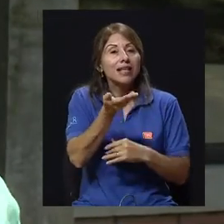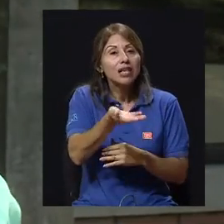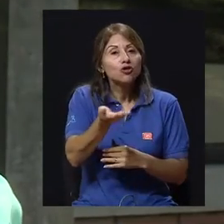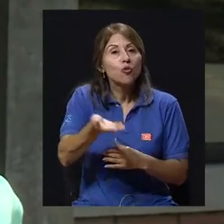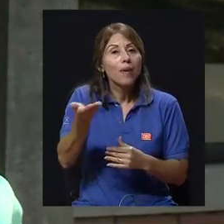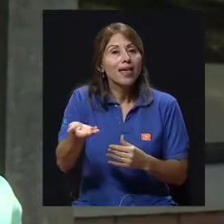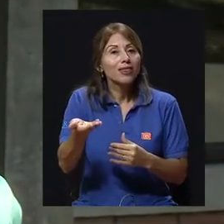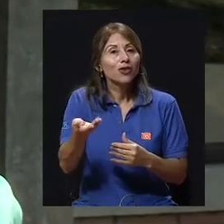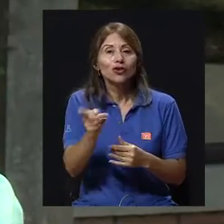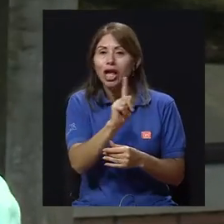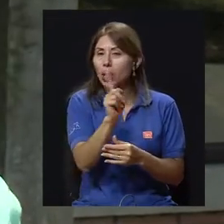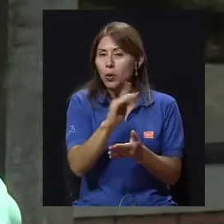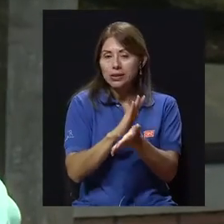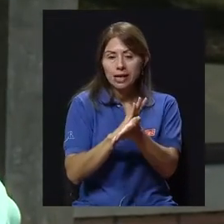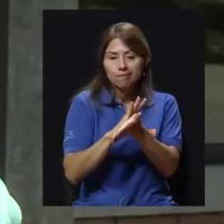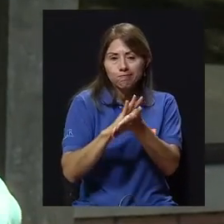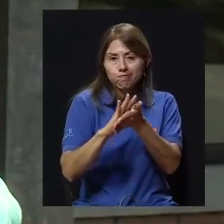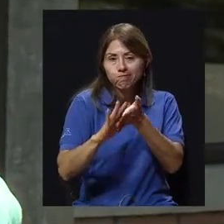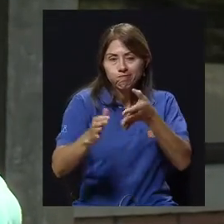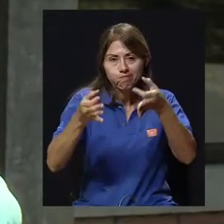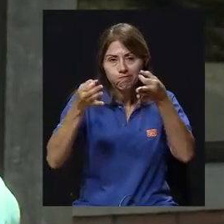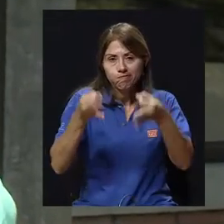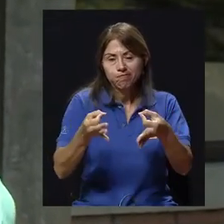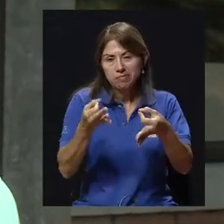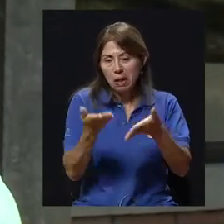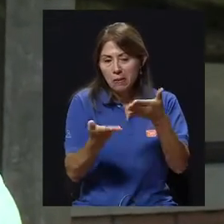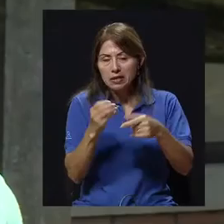adecuadamente bien esterilizados,